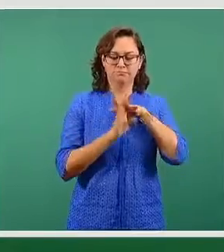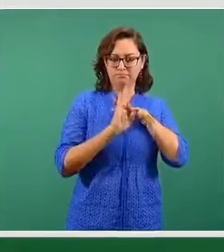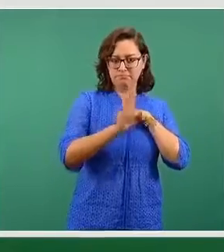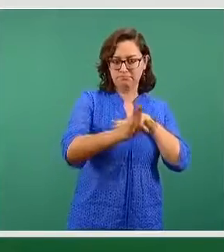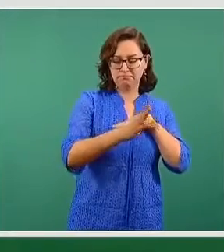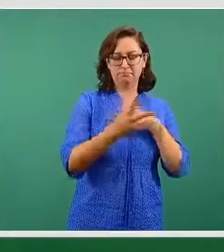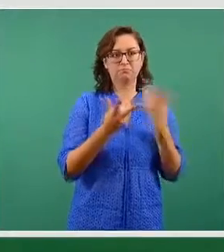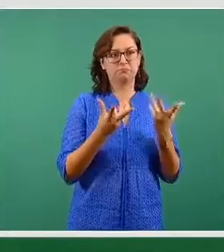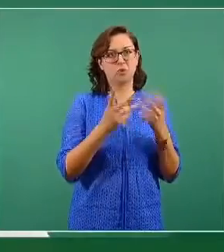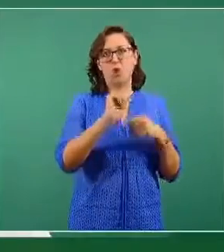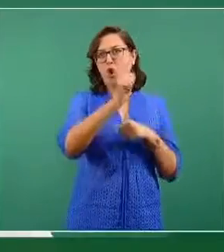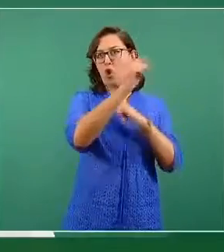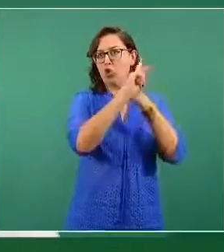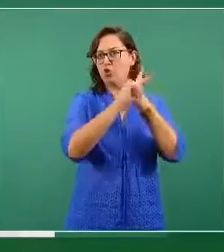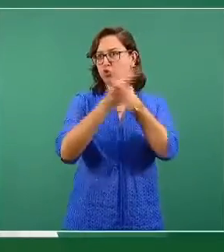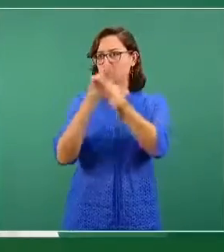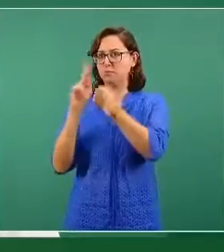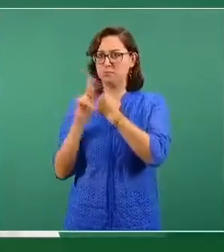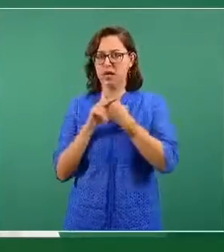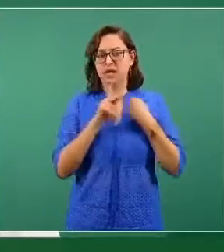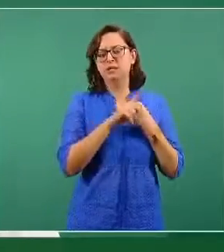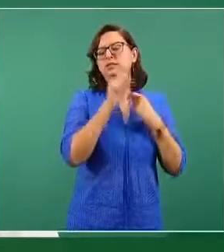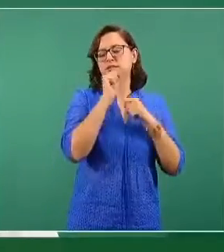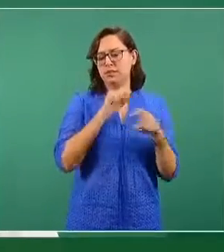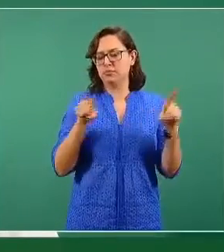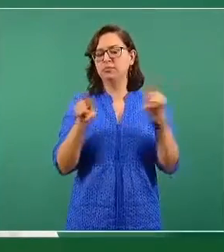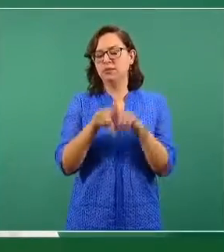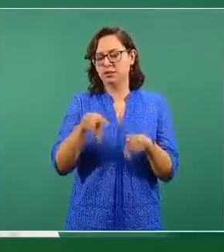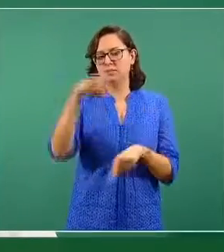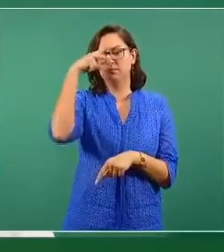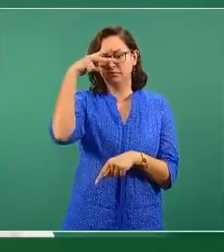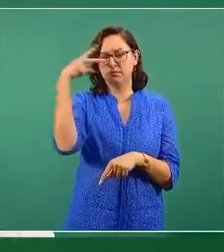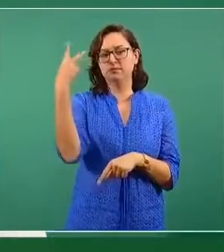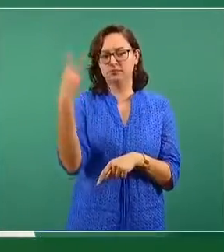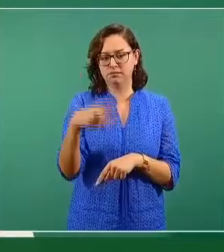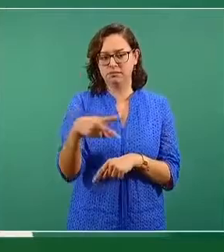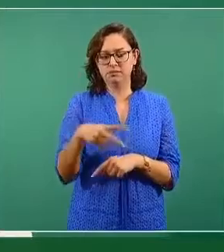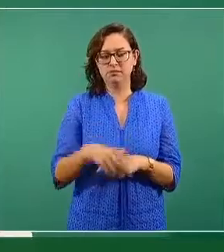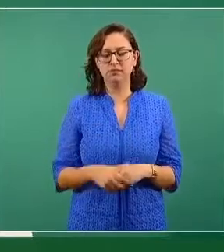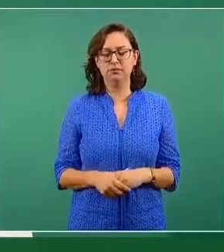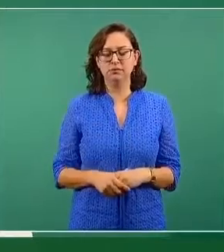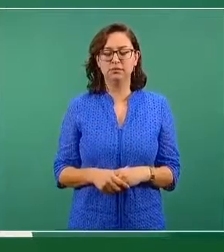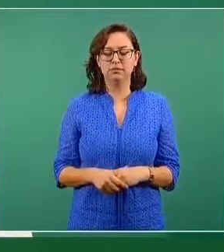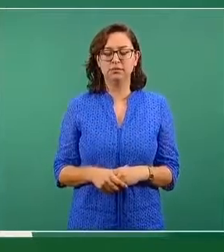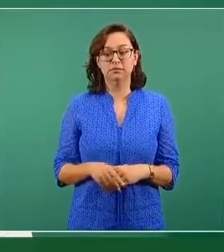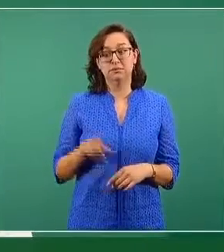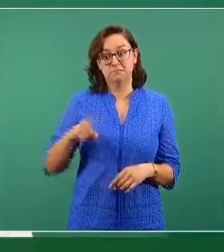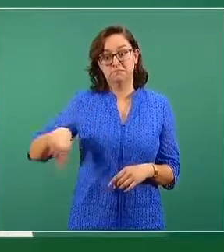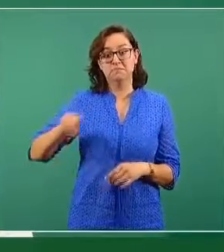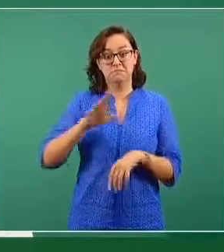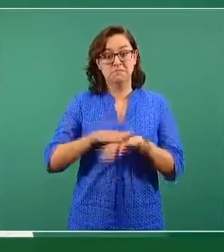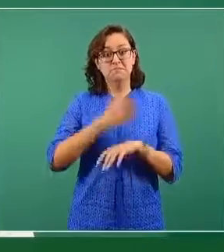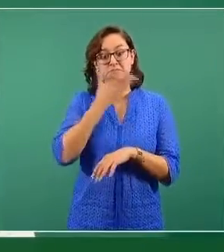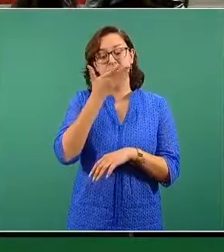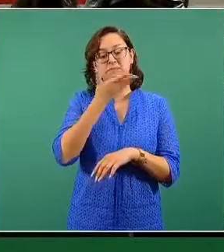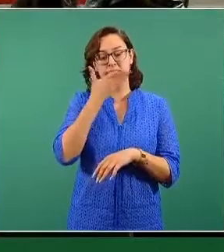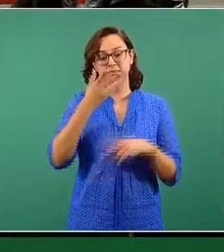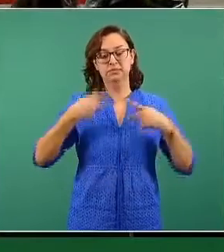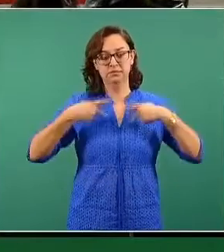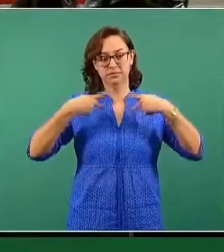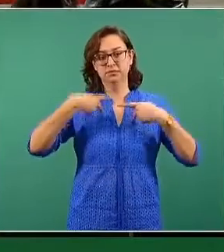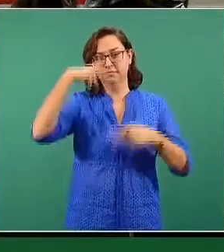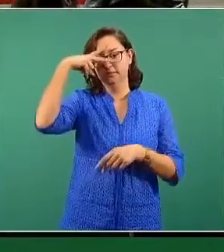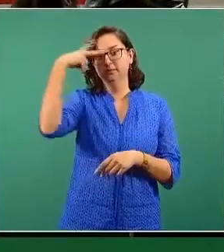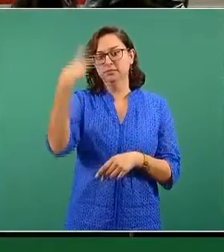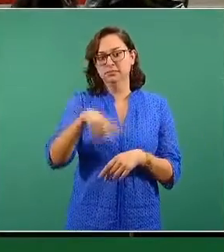de múltiples nacionalidades, pero con nacionales mexicanas y mexicanos suelen ser los de mayor frecuencia de atención. Y en